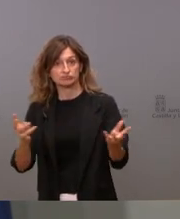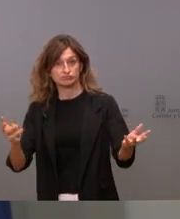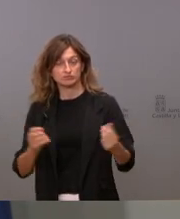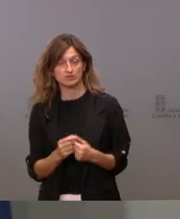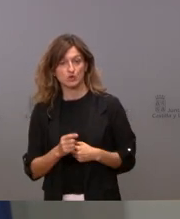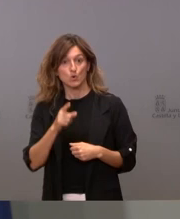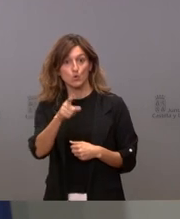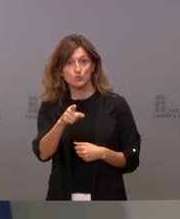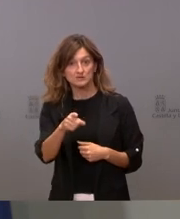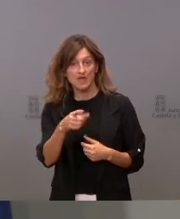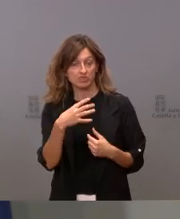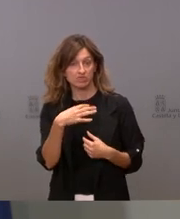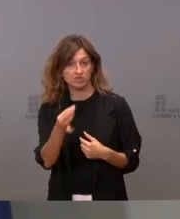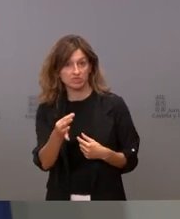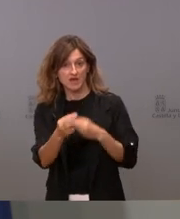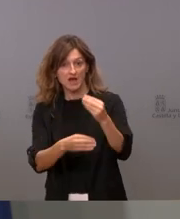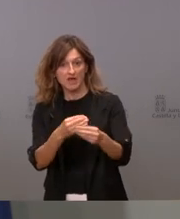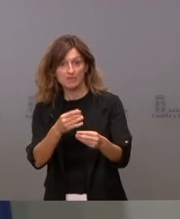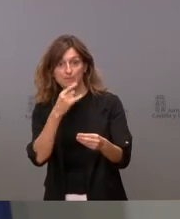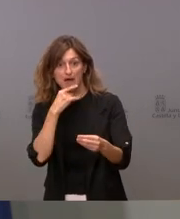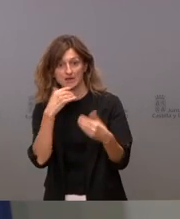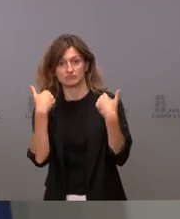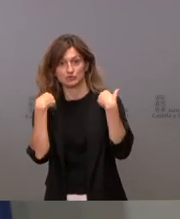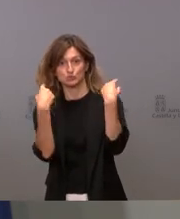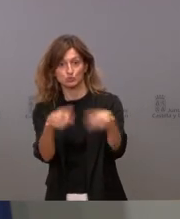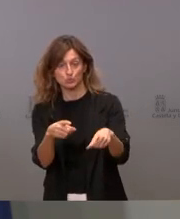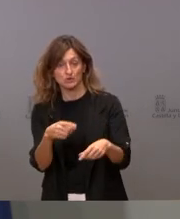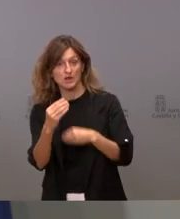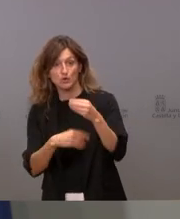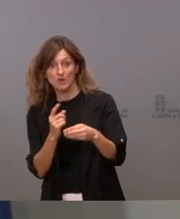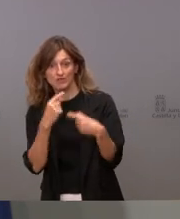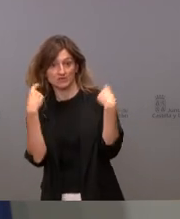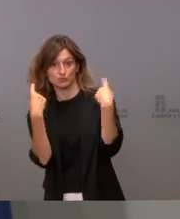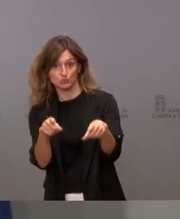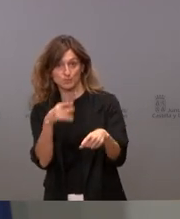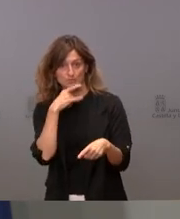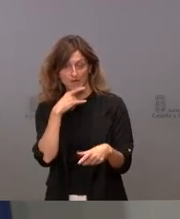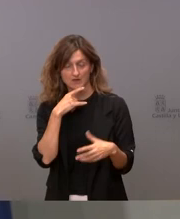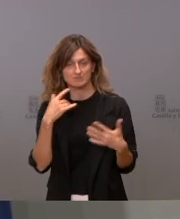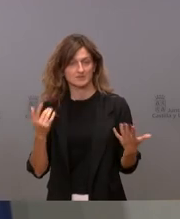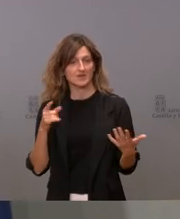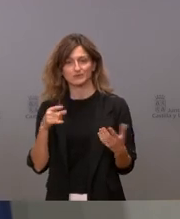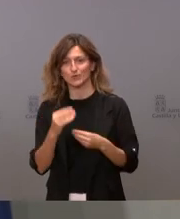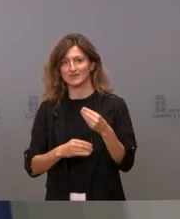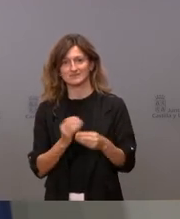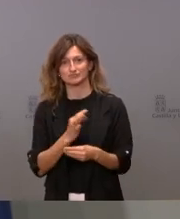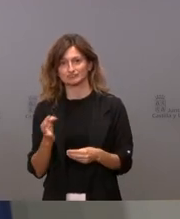usted lo hace y va mal su responsabilidad no lo hace su responsabilidad es que esto no es así